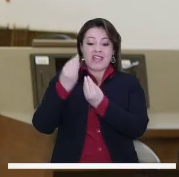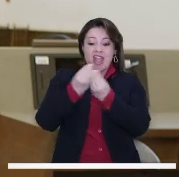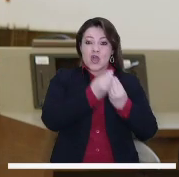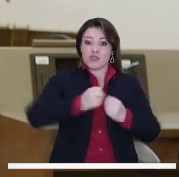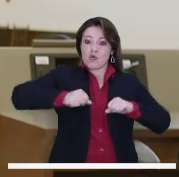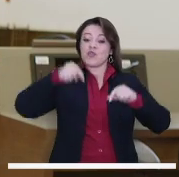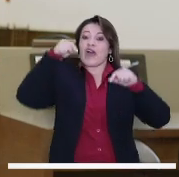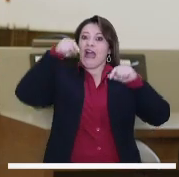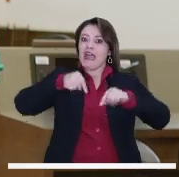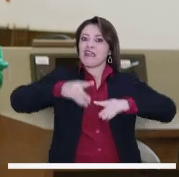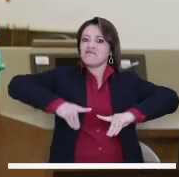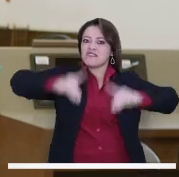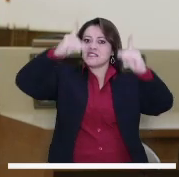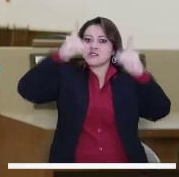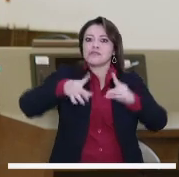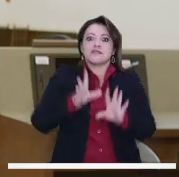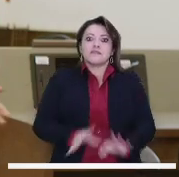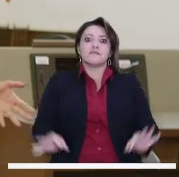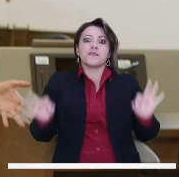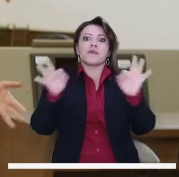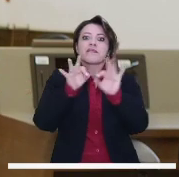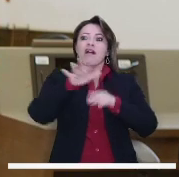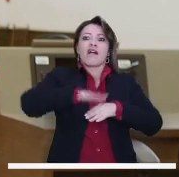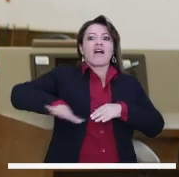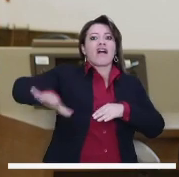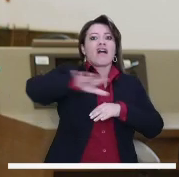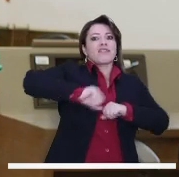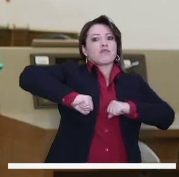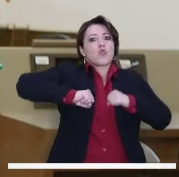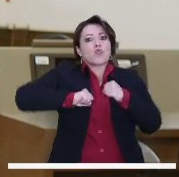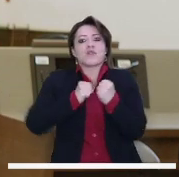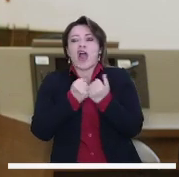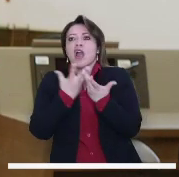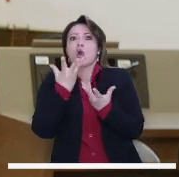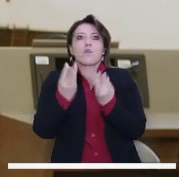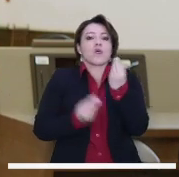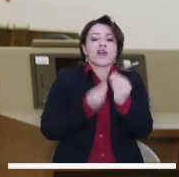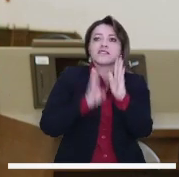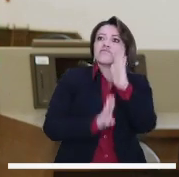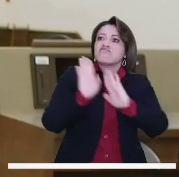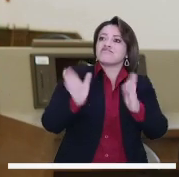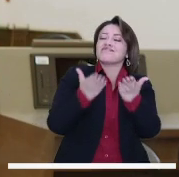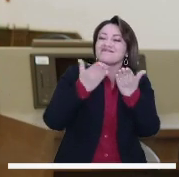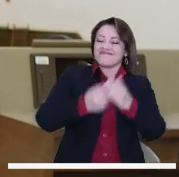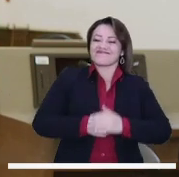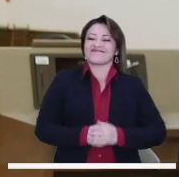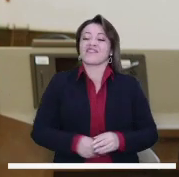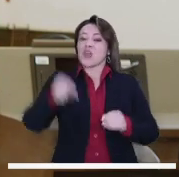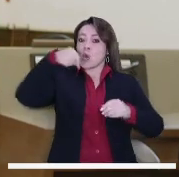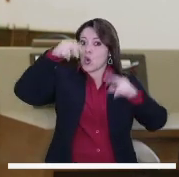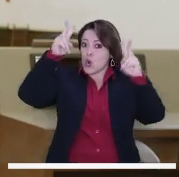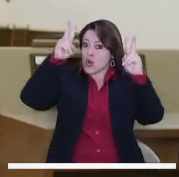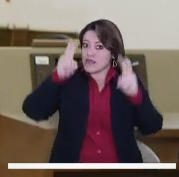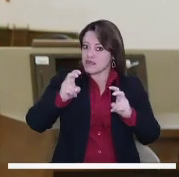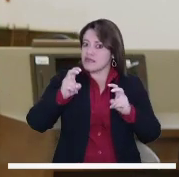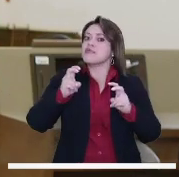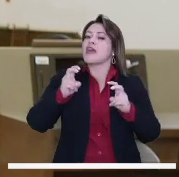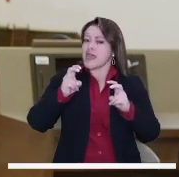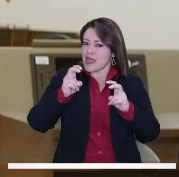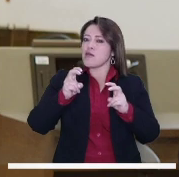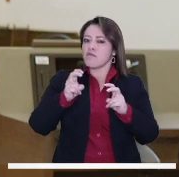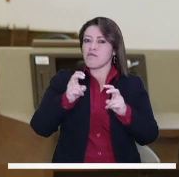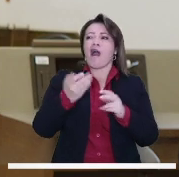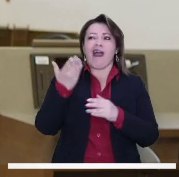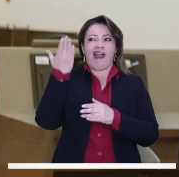porque recuerden que es aquí en las instalaciones del Consejo de Bogotá, donde se toman decisiones trascendentales para nuestro día a día. Hoy estaremos